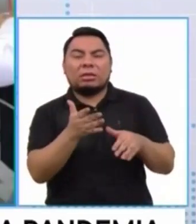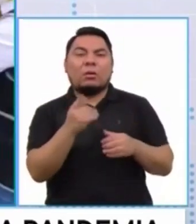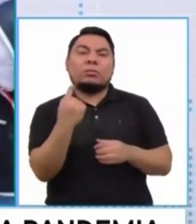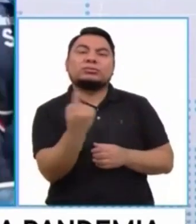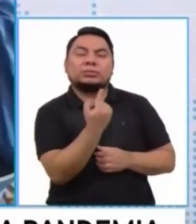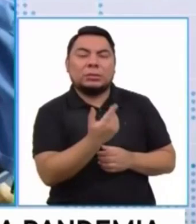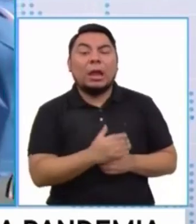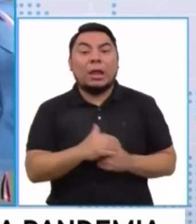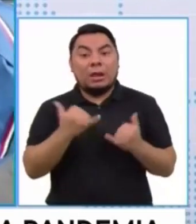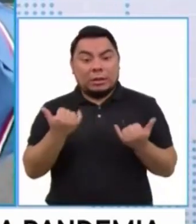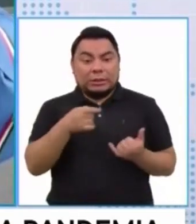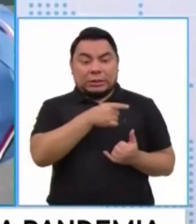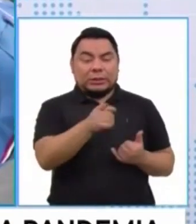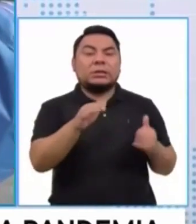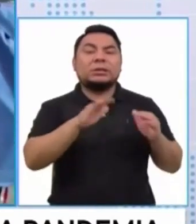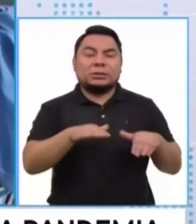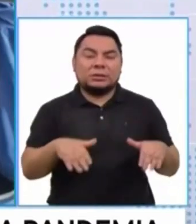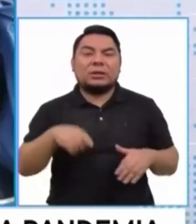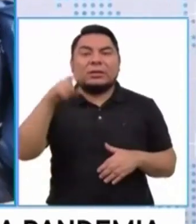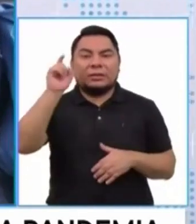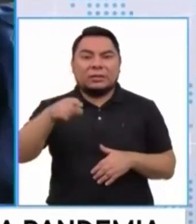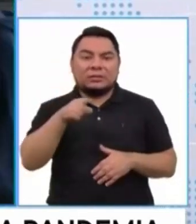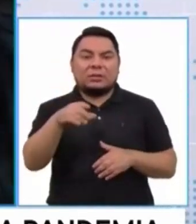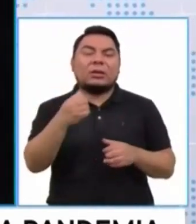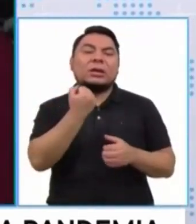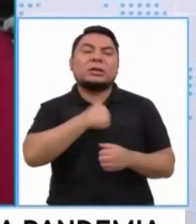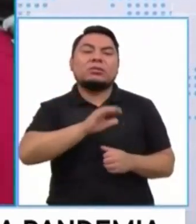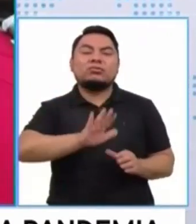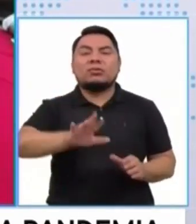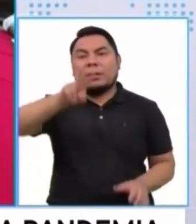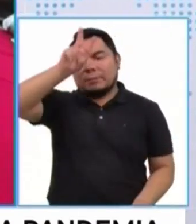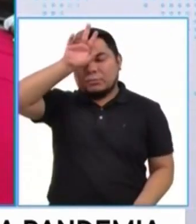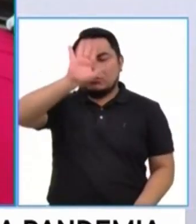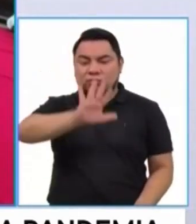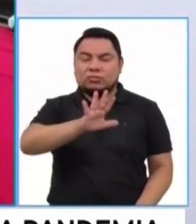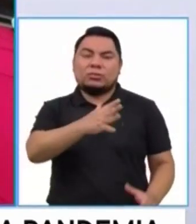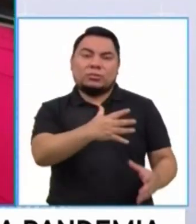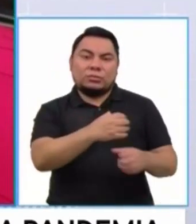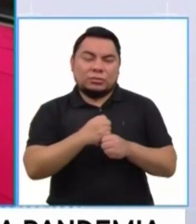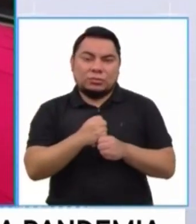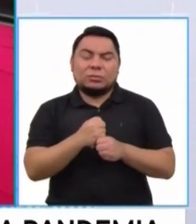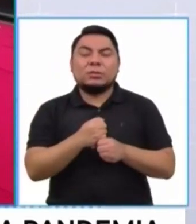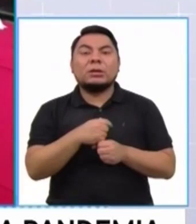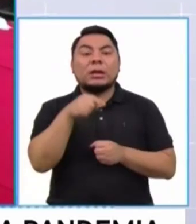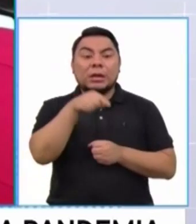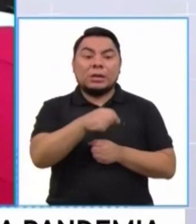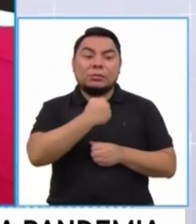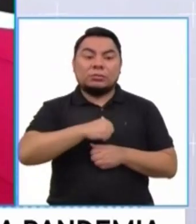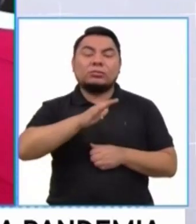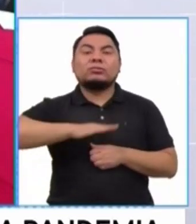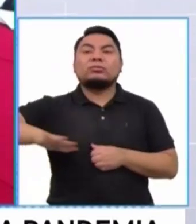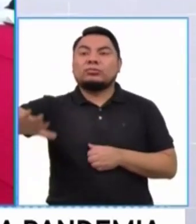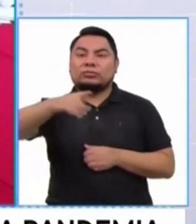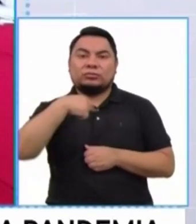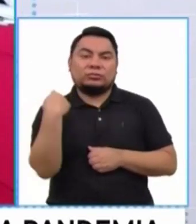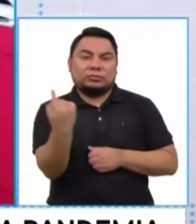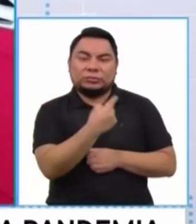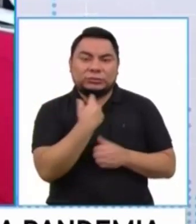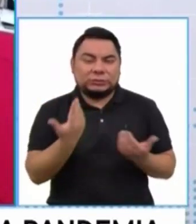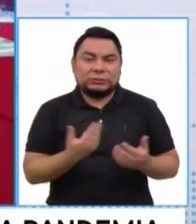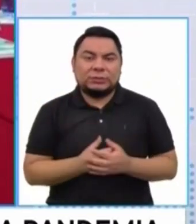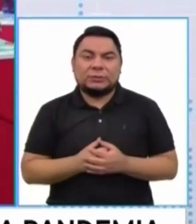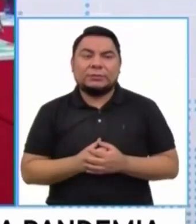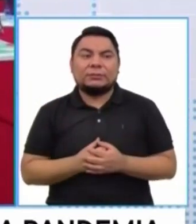Estos niños, en realidad, son hijos de la patria. Son hijos de nosotros, de cada uno de